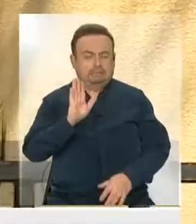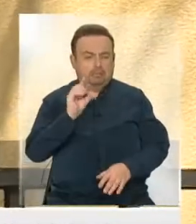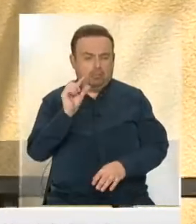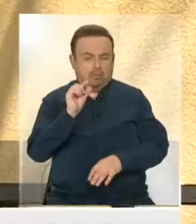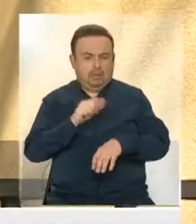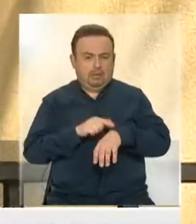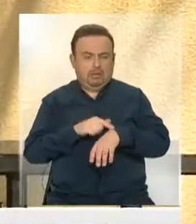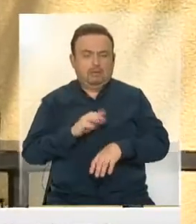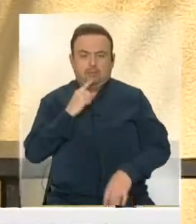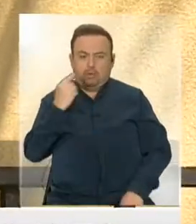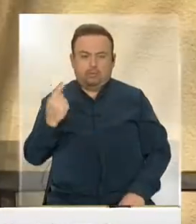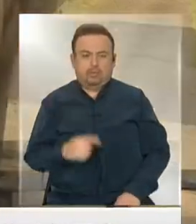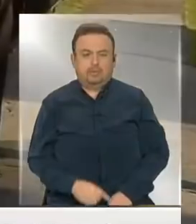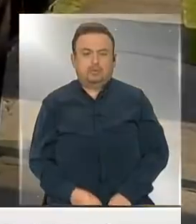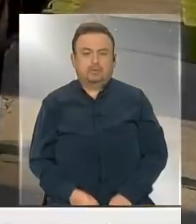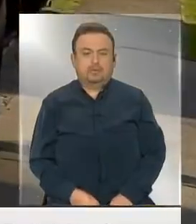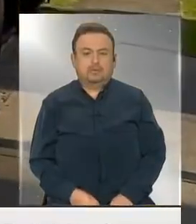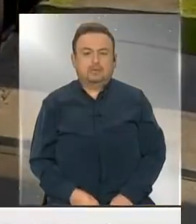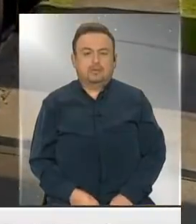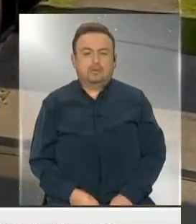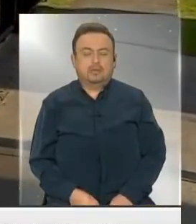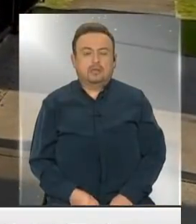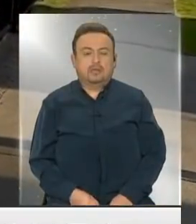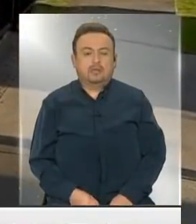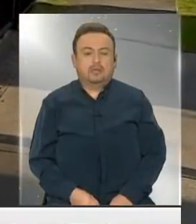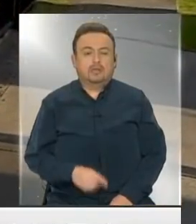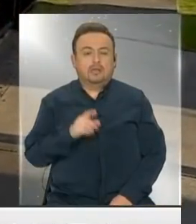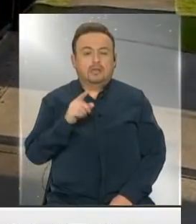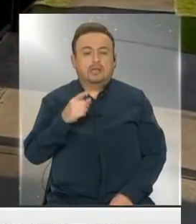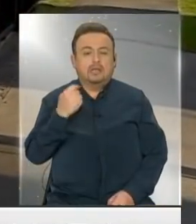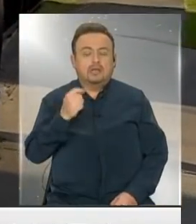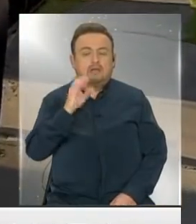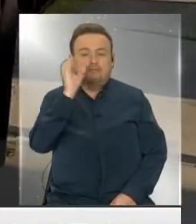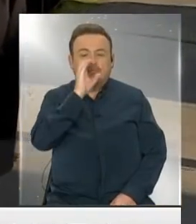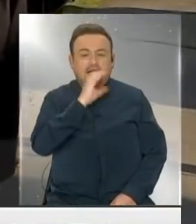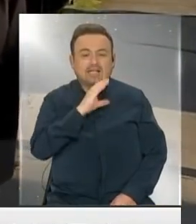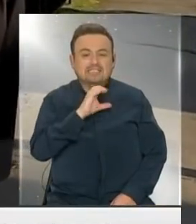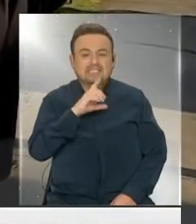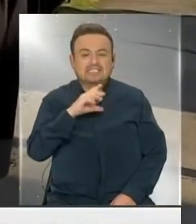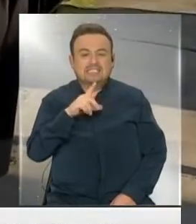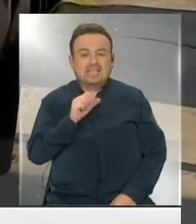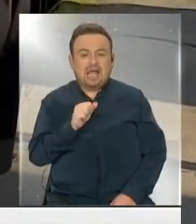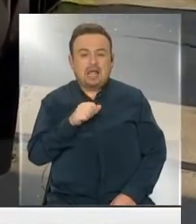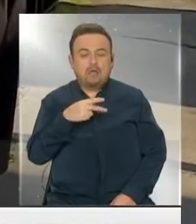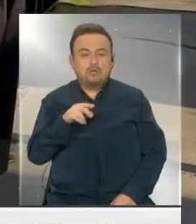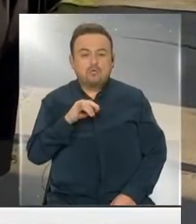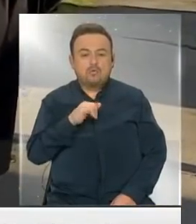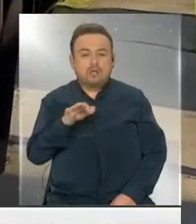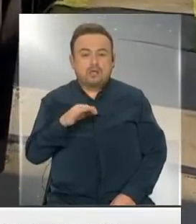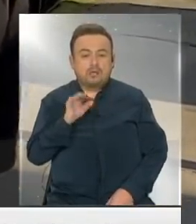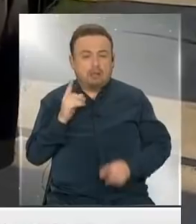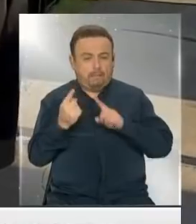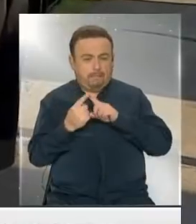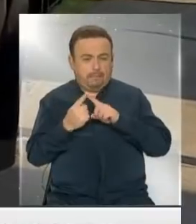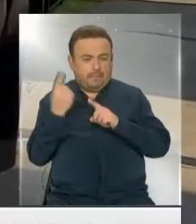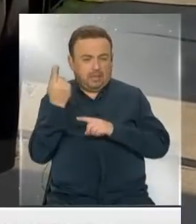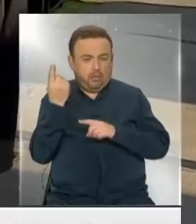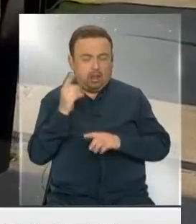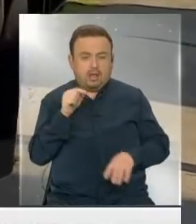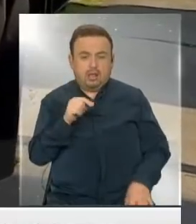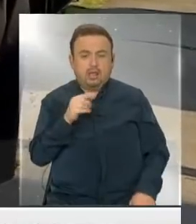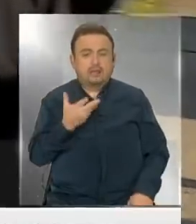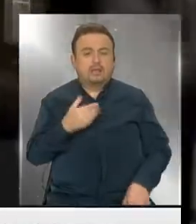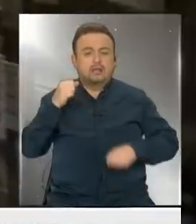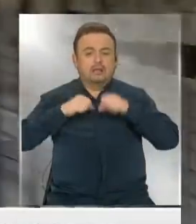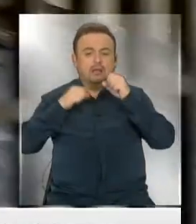Vale. Estoy intentando encontrar a Cecilia Núñez. ¿Por algo en particular? Es por